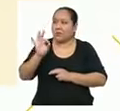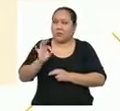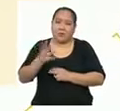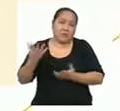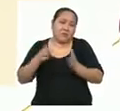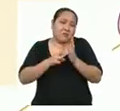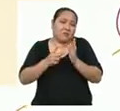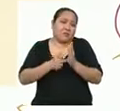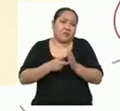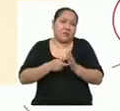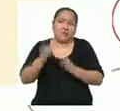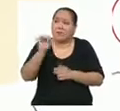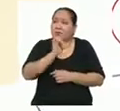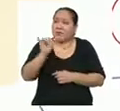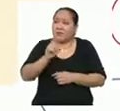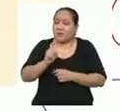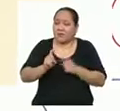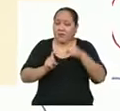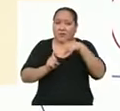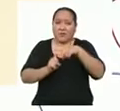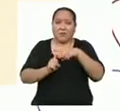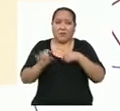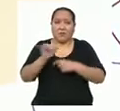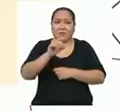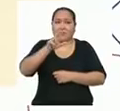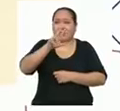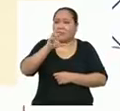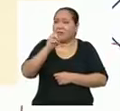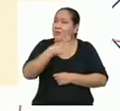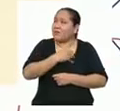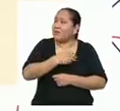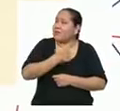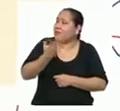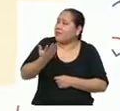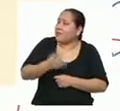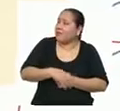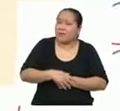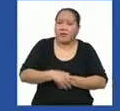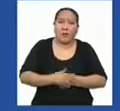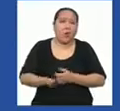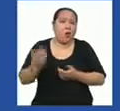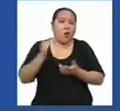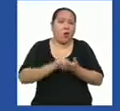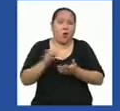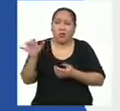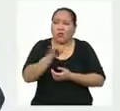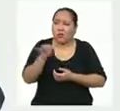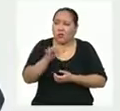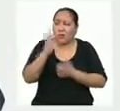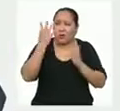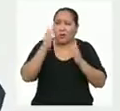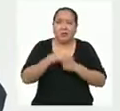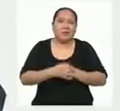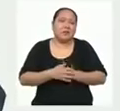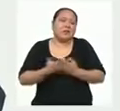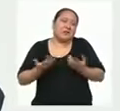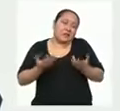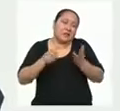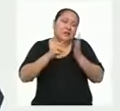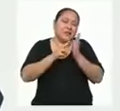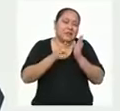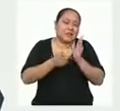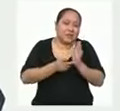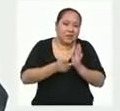Es decir, también la edad media de la otra muestra fue de 30 años. ¡Otra coincidencia! Lo que sucede